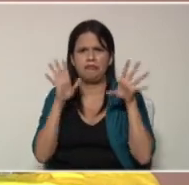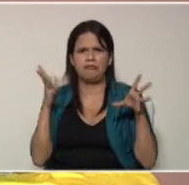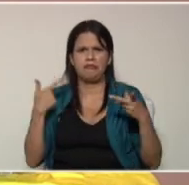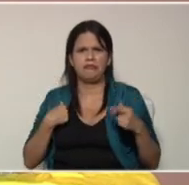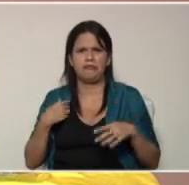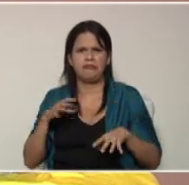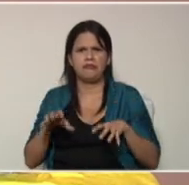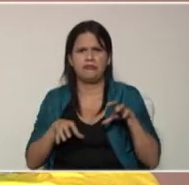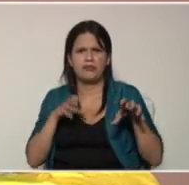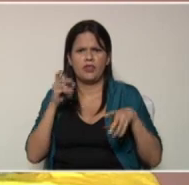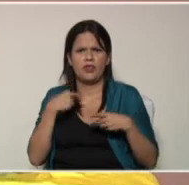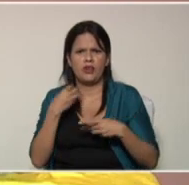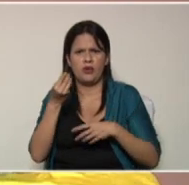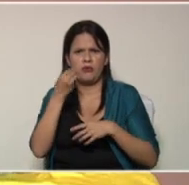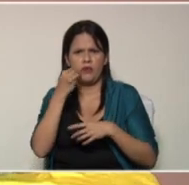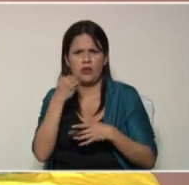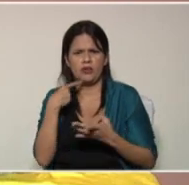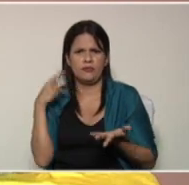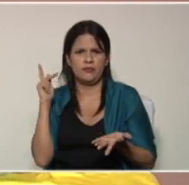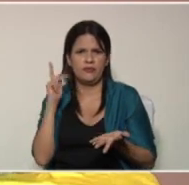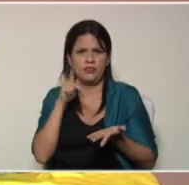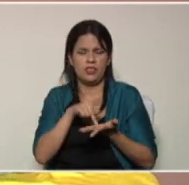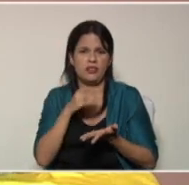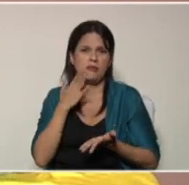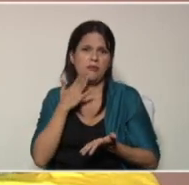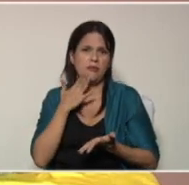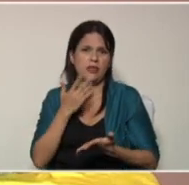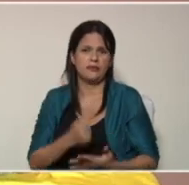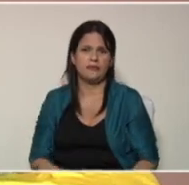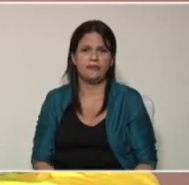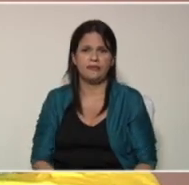pollos comiendo de aquel rico manjar